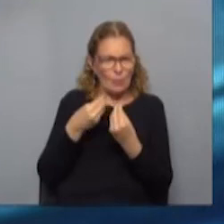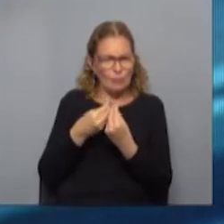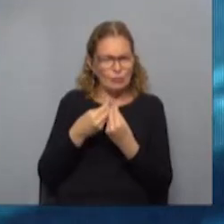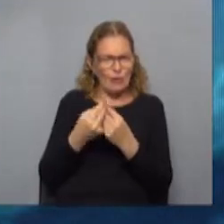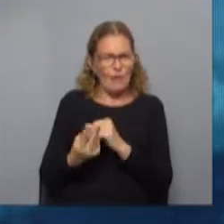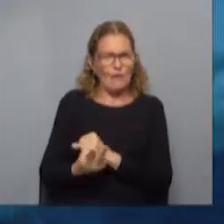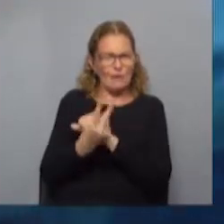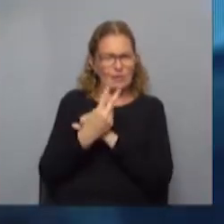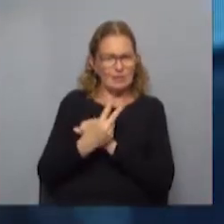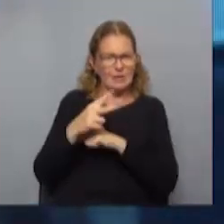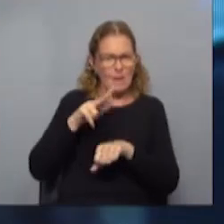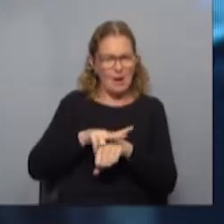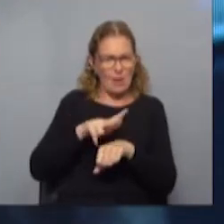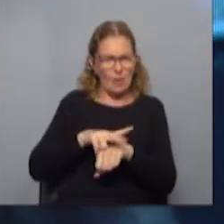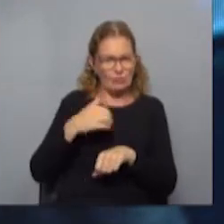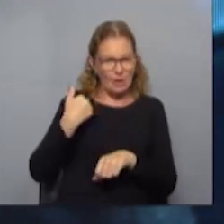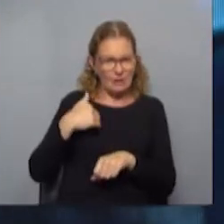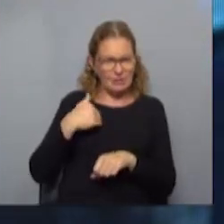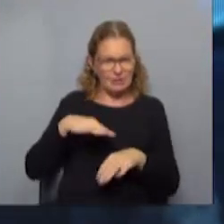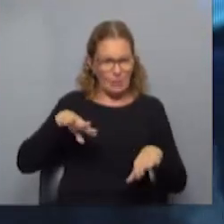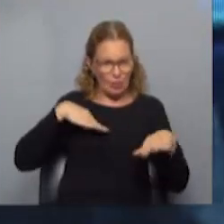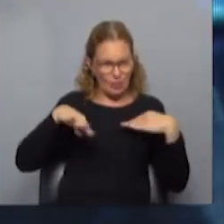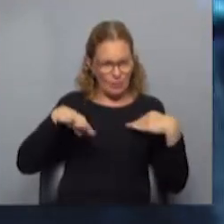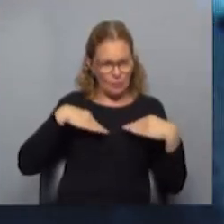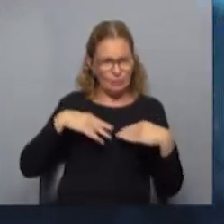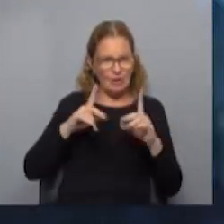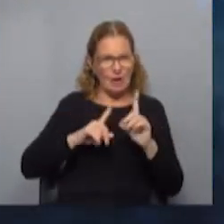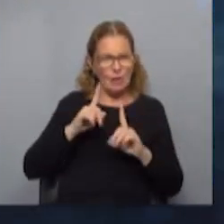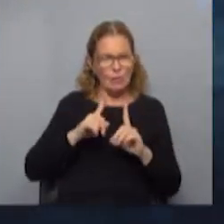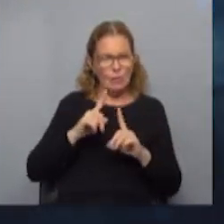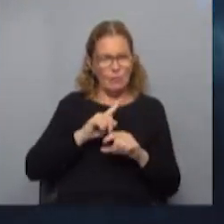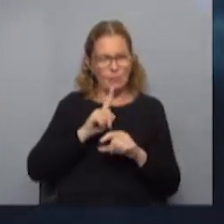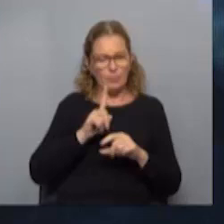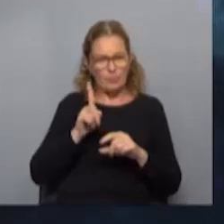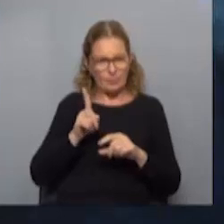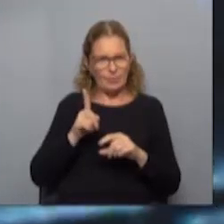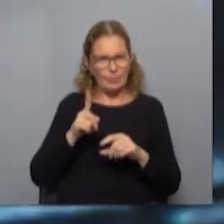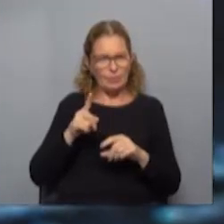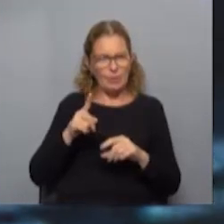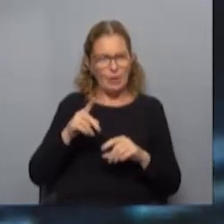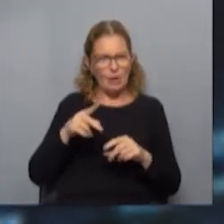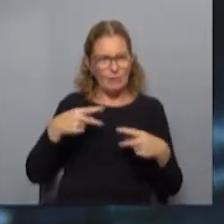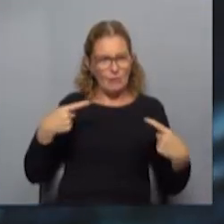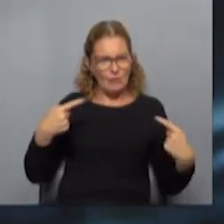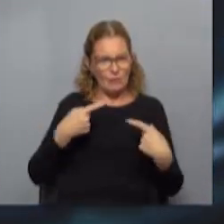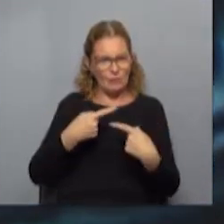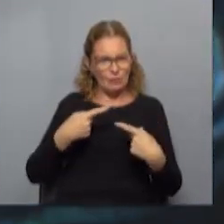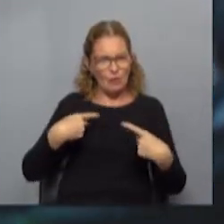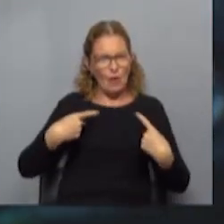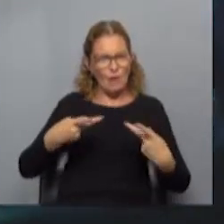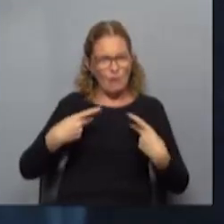de la visita de paraguayos y argentinos por eventos deportivos que algunos se están... ¿Mueve la aguja eso cuando hay partidos internacionales de fútbol?